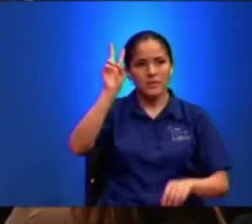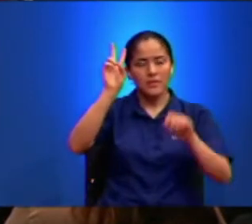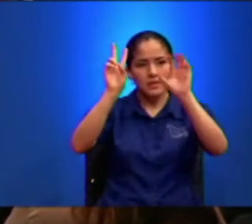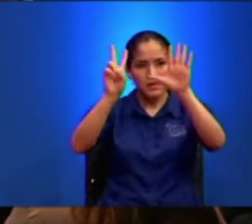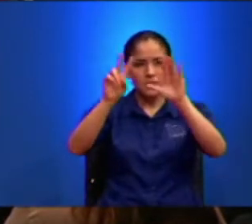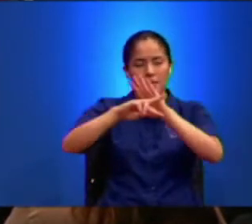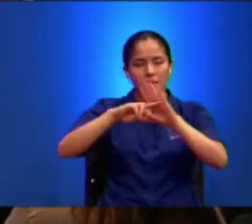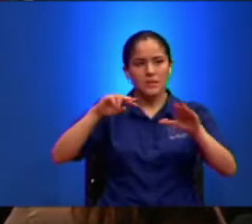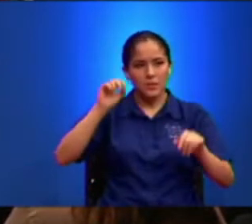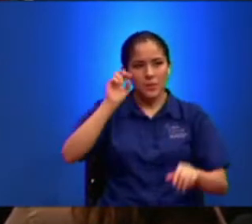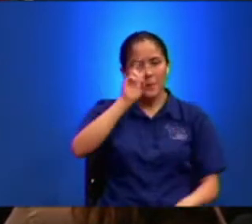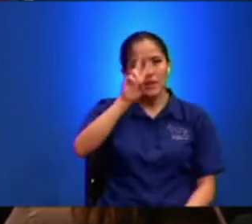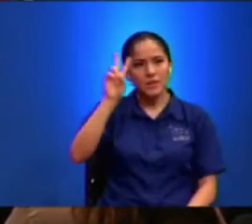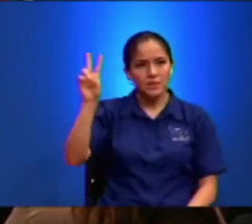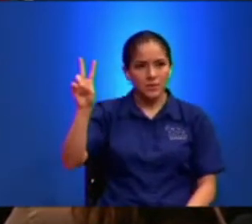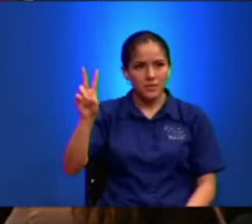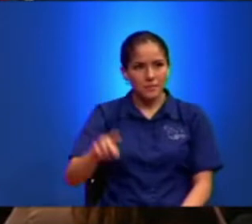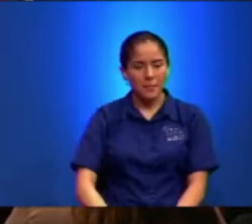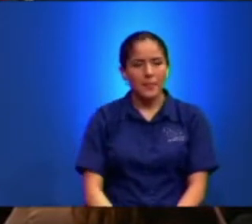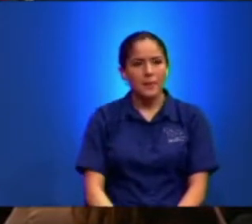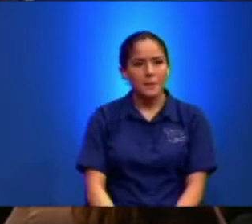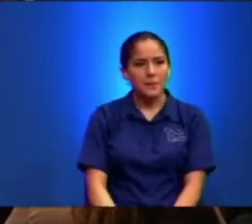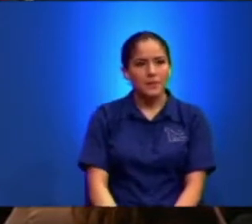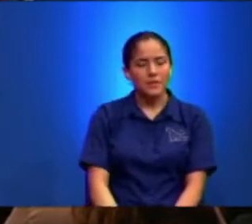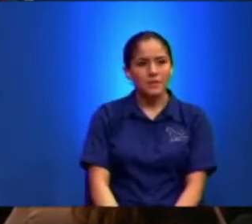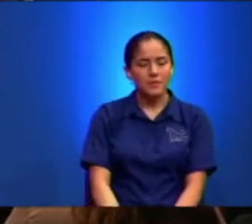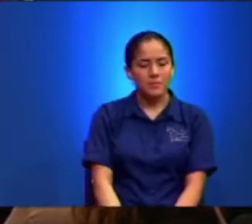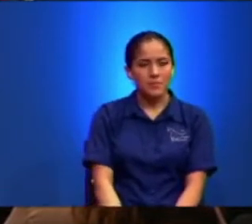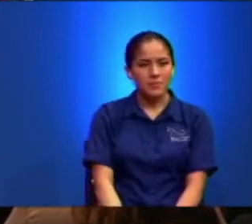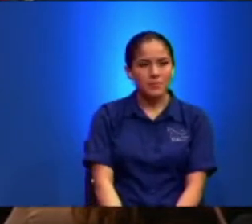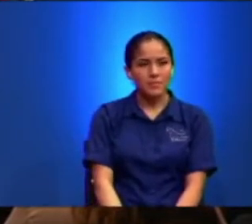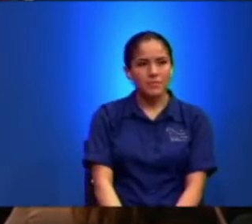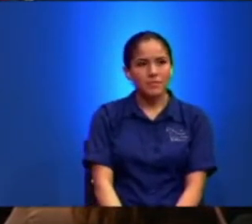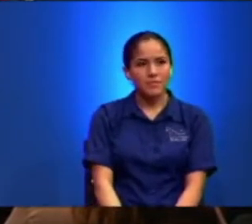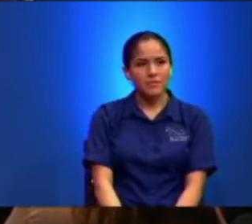Bueno Ahí les voy A decir De todo Mundo No va a Tiempo Porque Falta Un Minuto